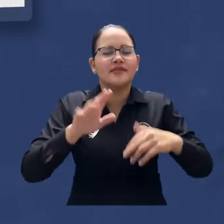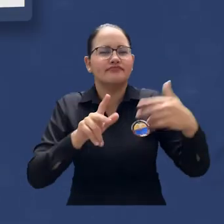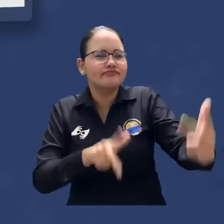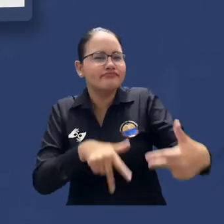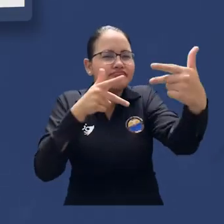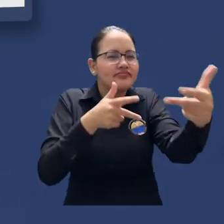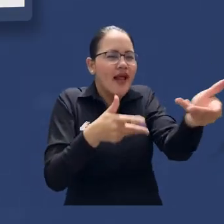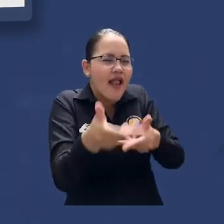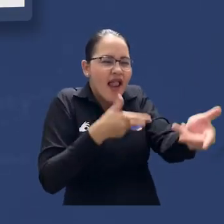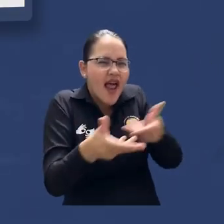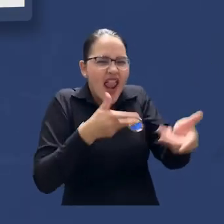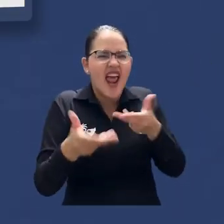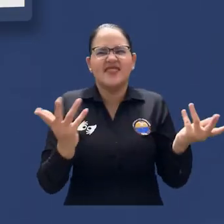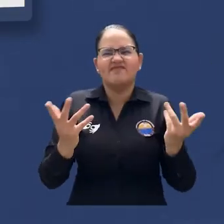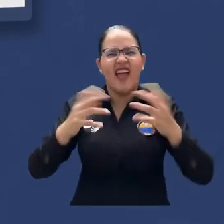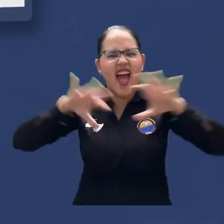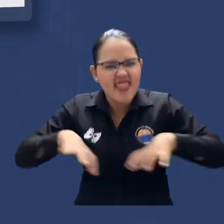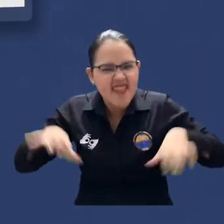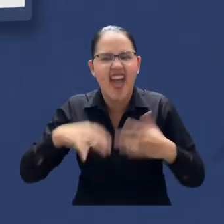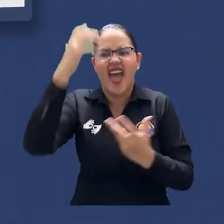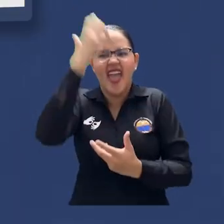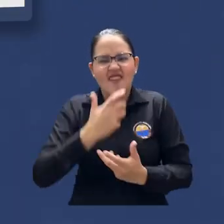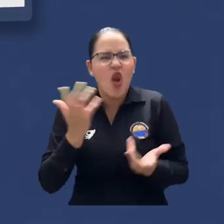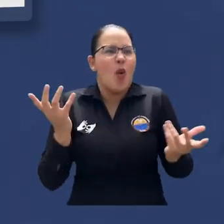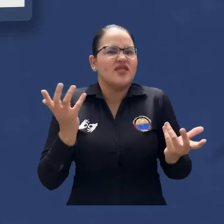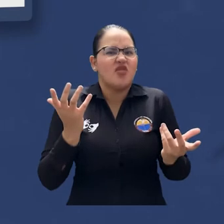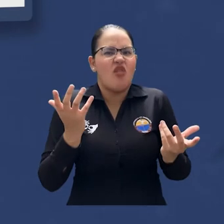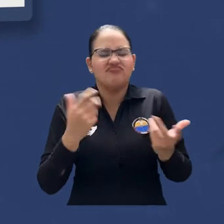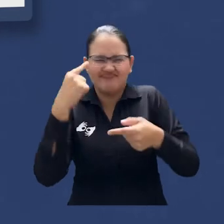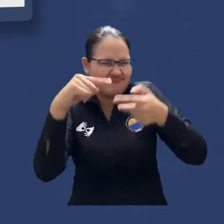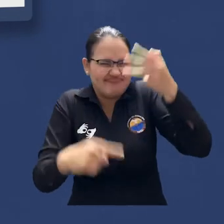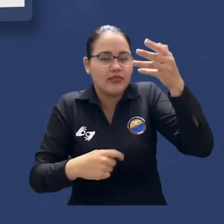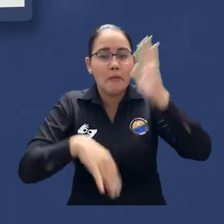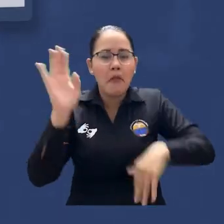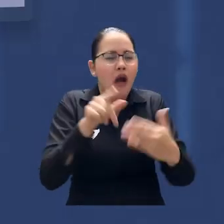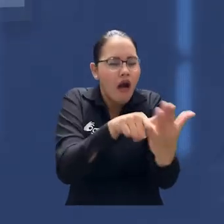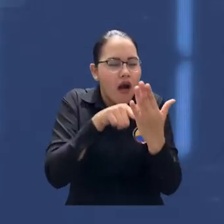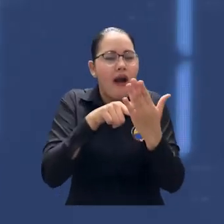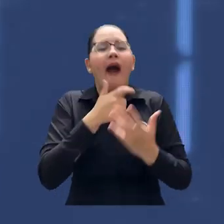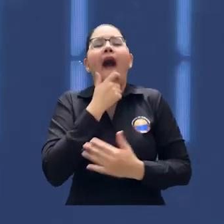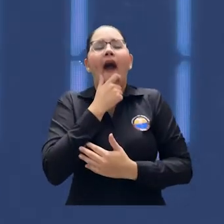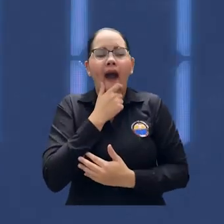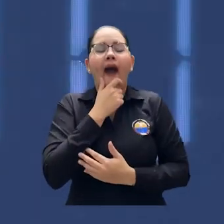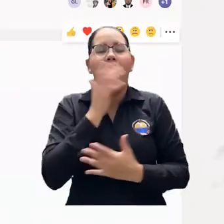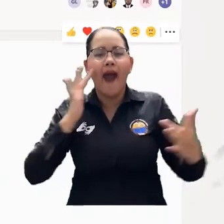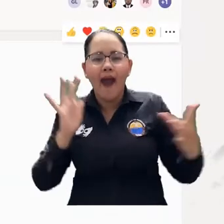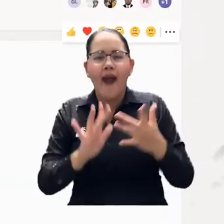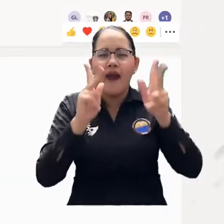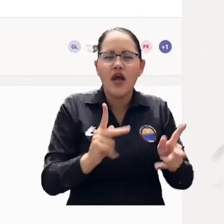aprendizaje, evaluaciones y actividades en general que permitirán optimizar el espacio sincrónico con nuestros estudiantes